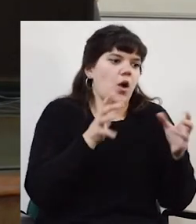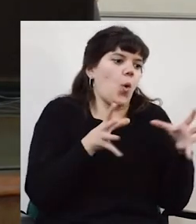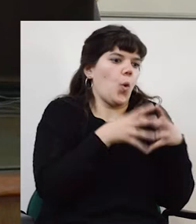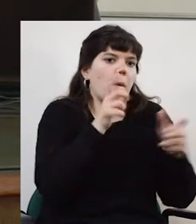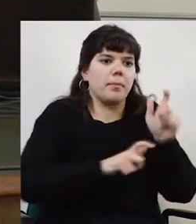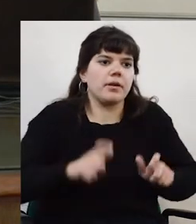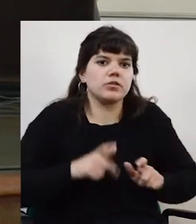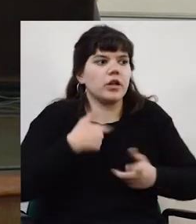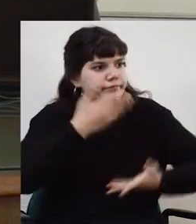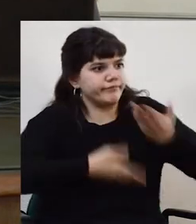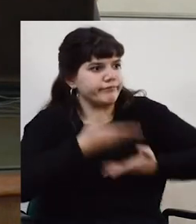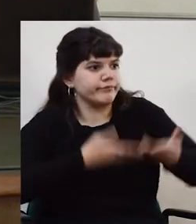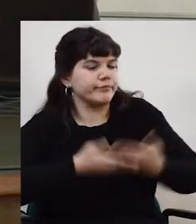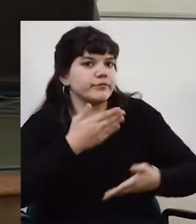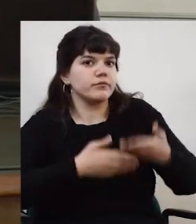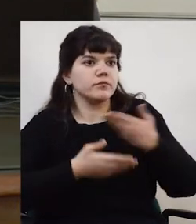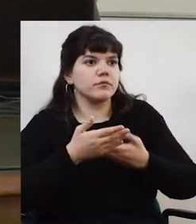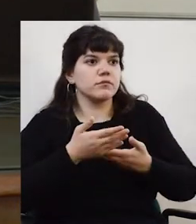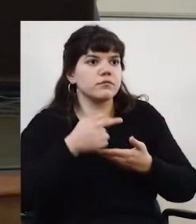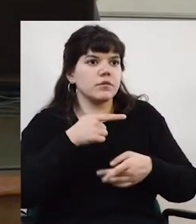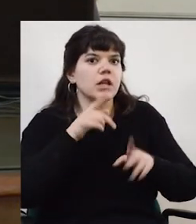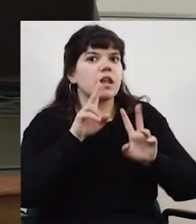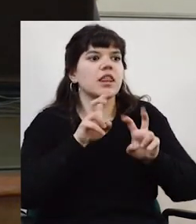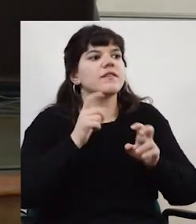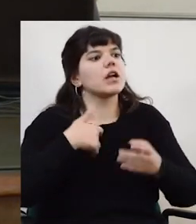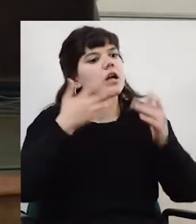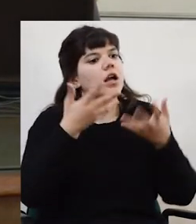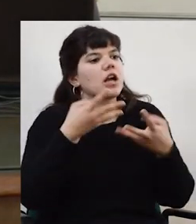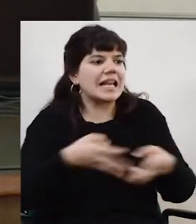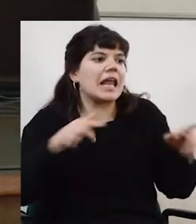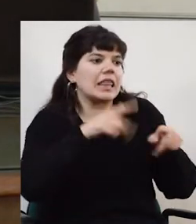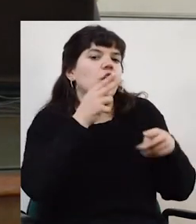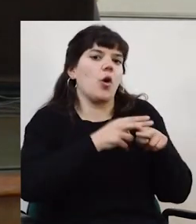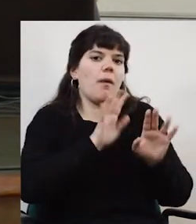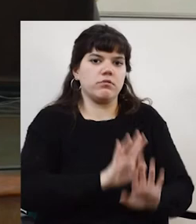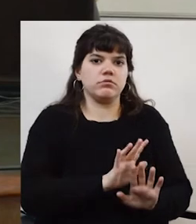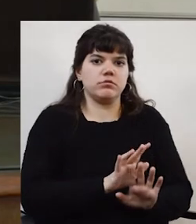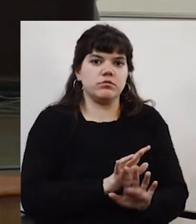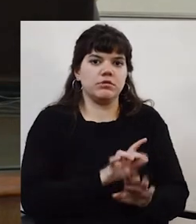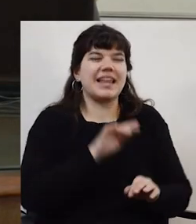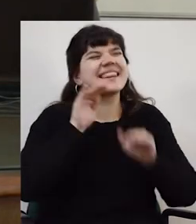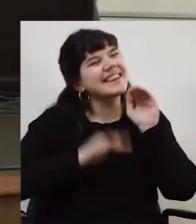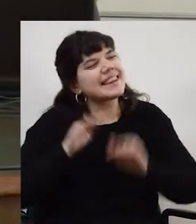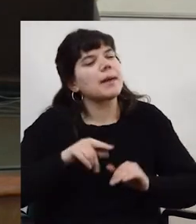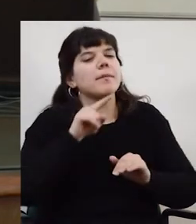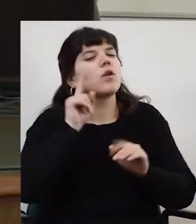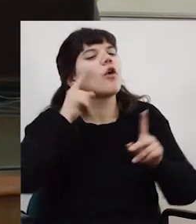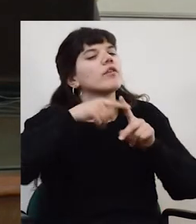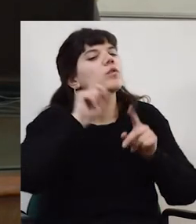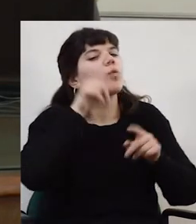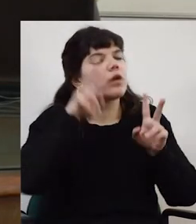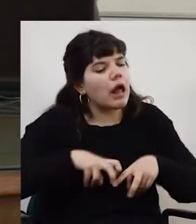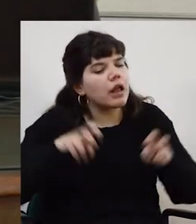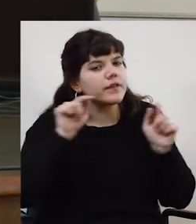perengano que vos los ves interactuar tanto, digan que tienen una red que se llama de esta manera. Por eso te digo, depende de cuál sea tu unidad de